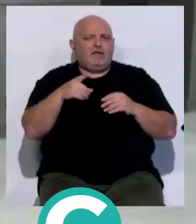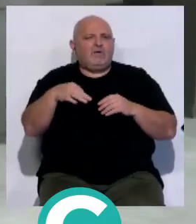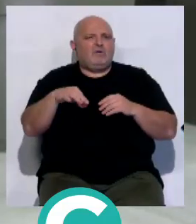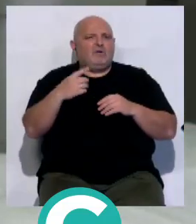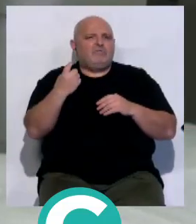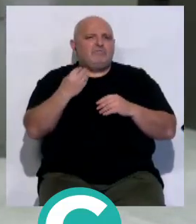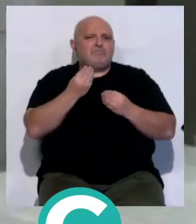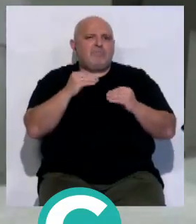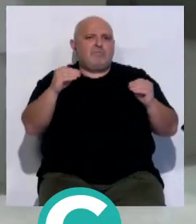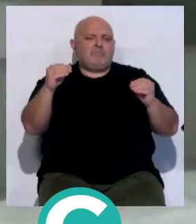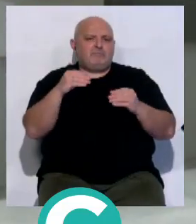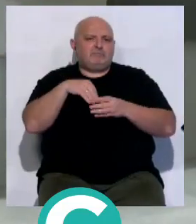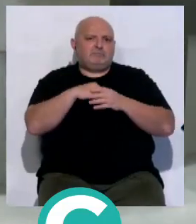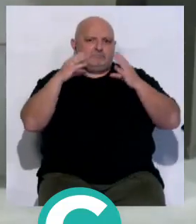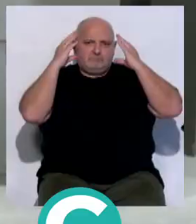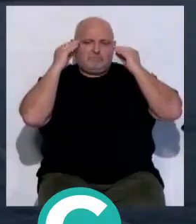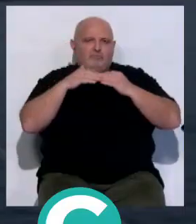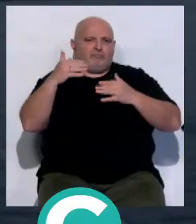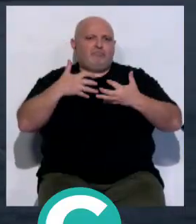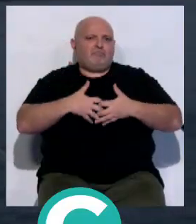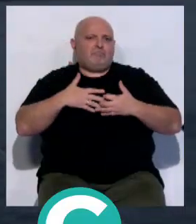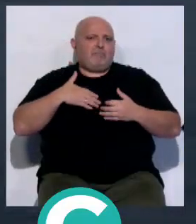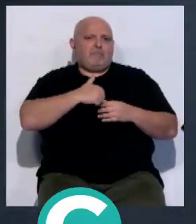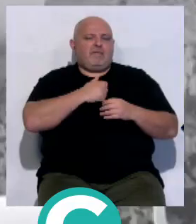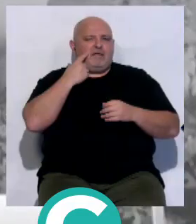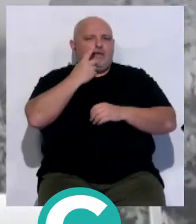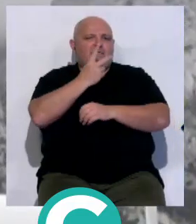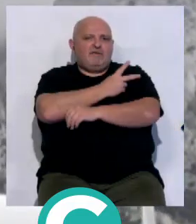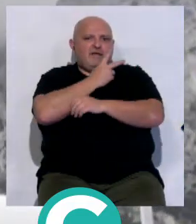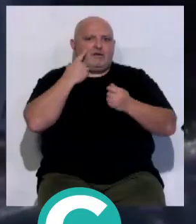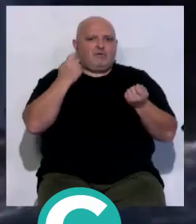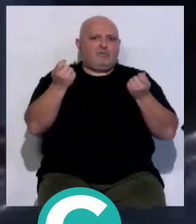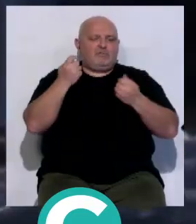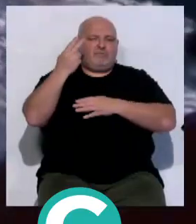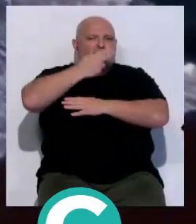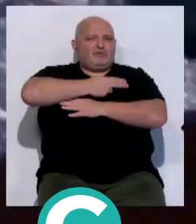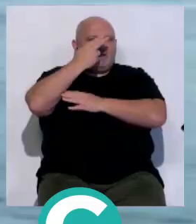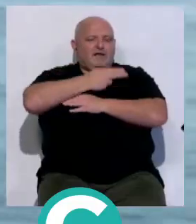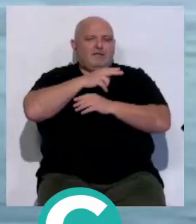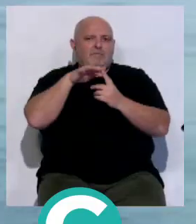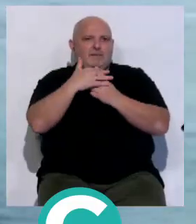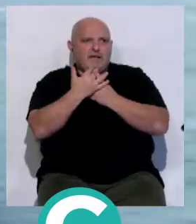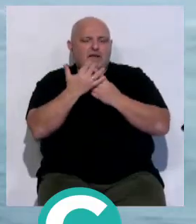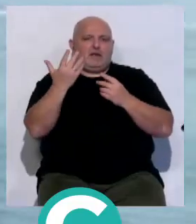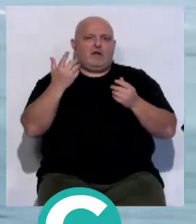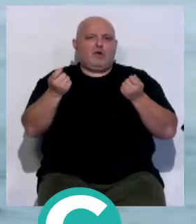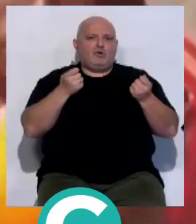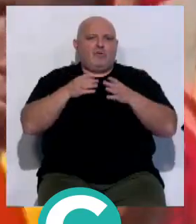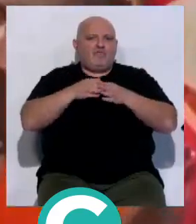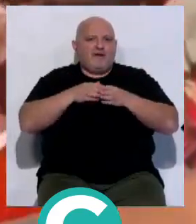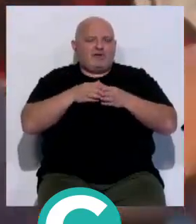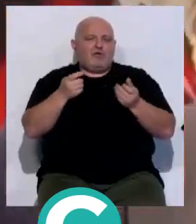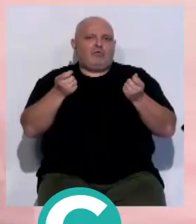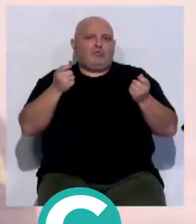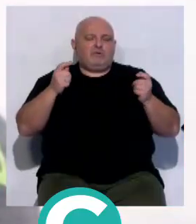conveniencia de reforzar la dotación de agentes para sus funciones de vigilancia de fronteras, del patrimonio cultural y medioambiental, el control de embarcaciones o el